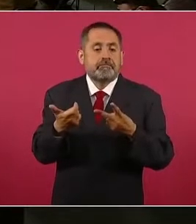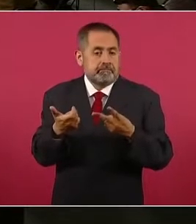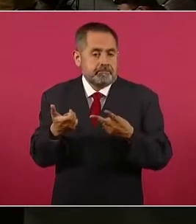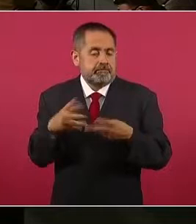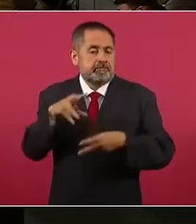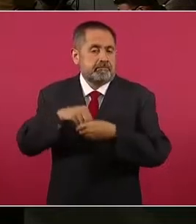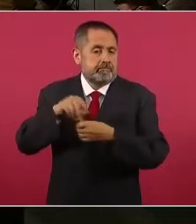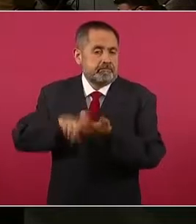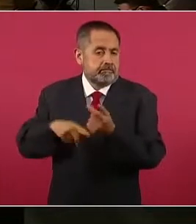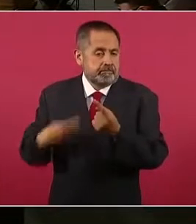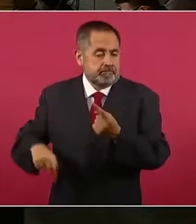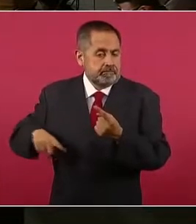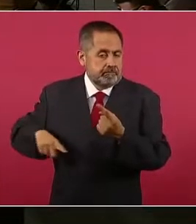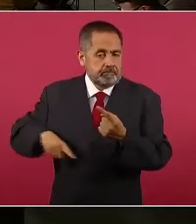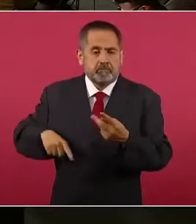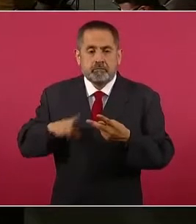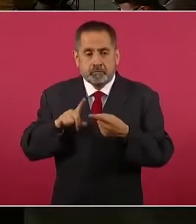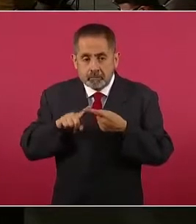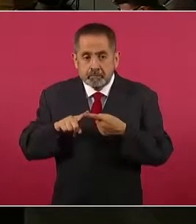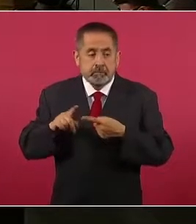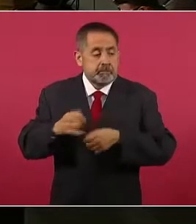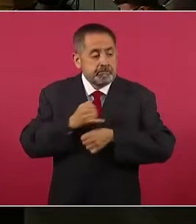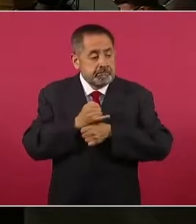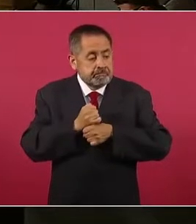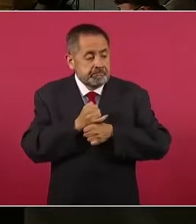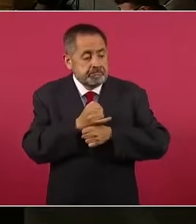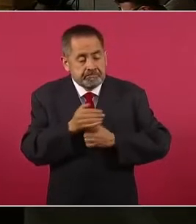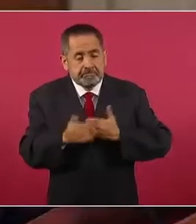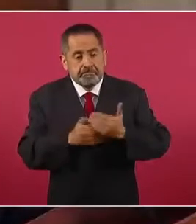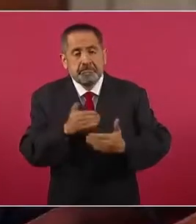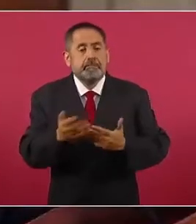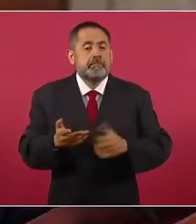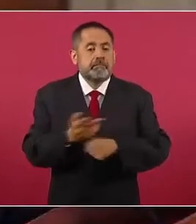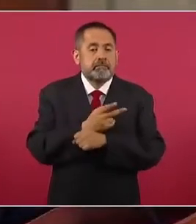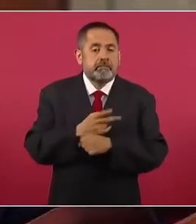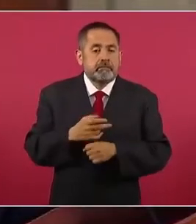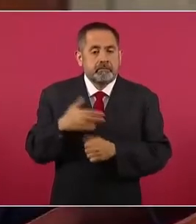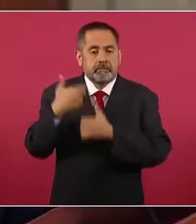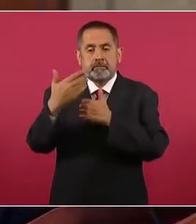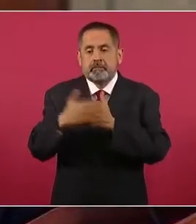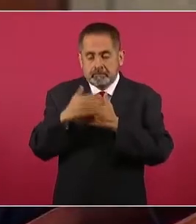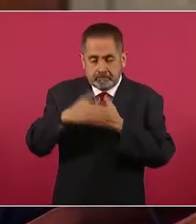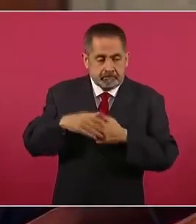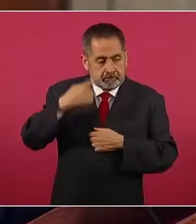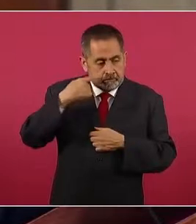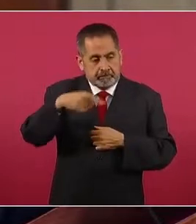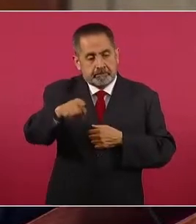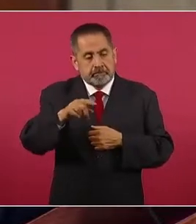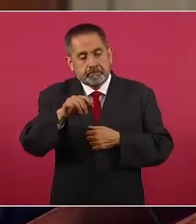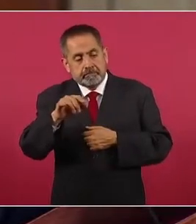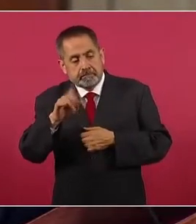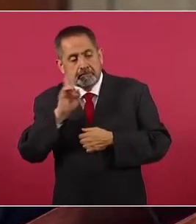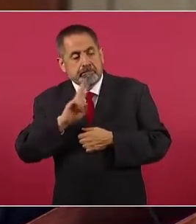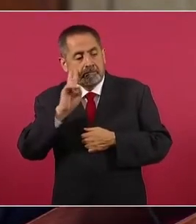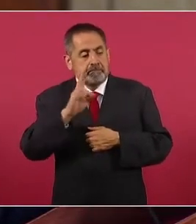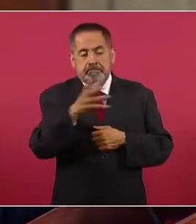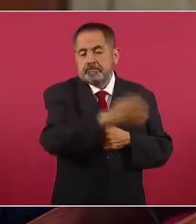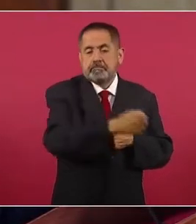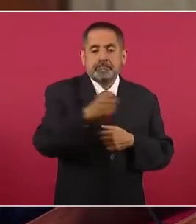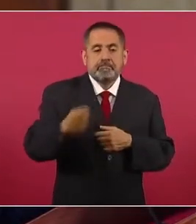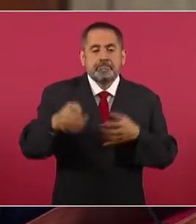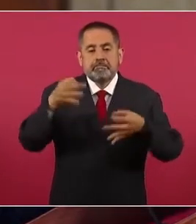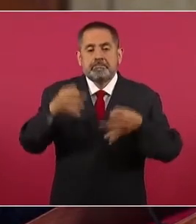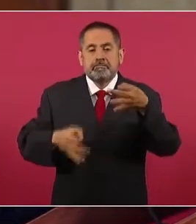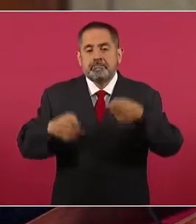En esta investigación los avances permitirán judicializaciones en los